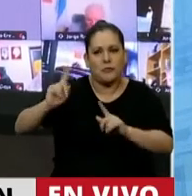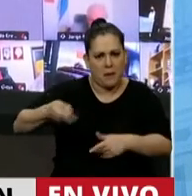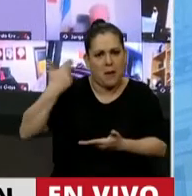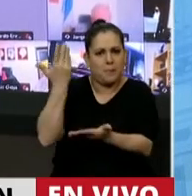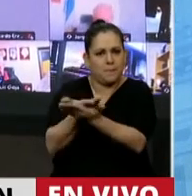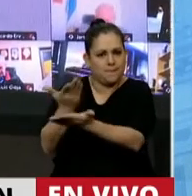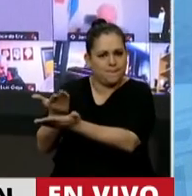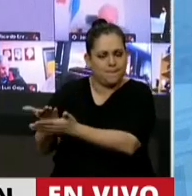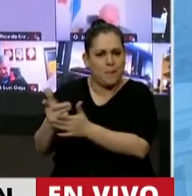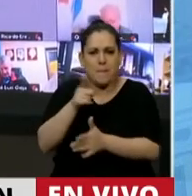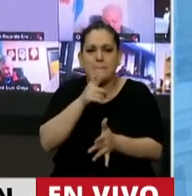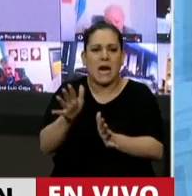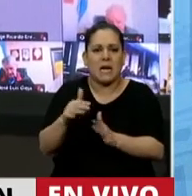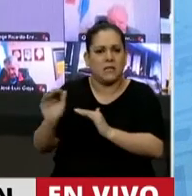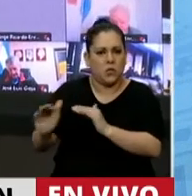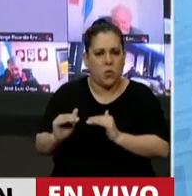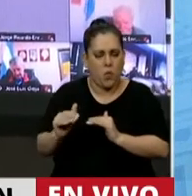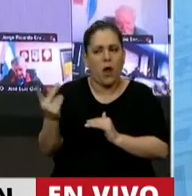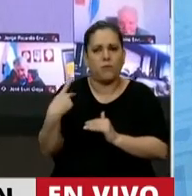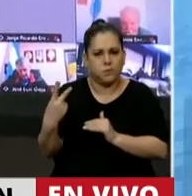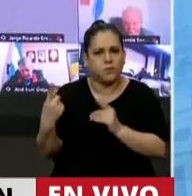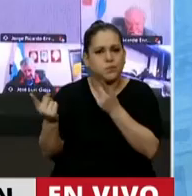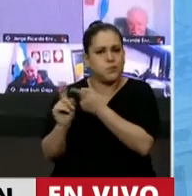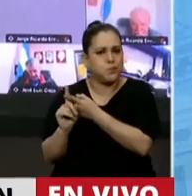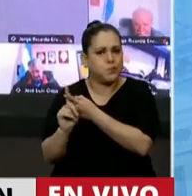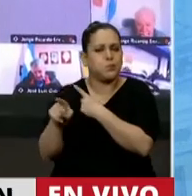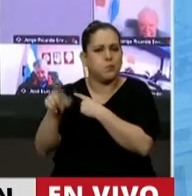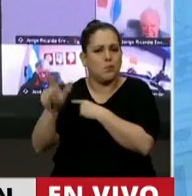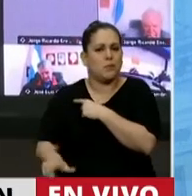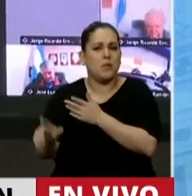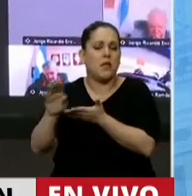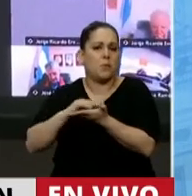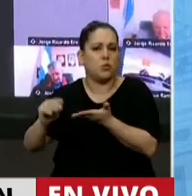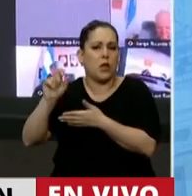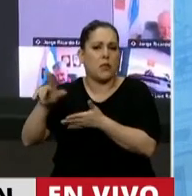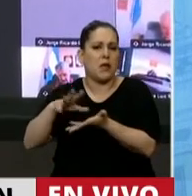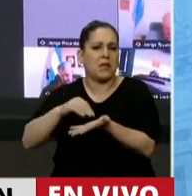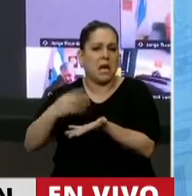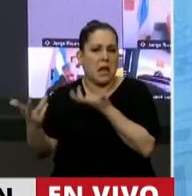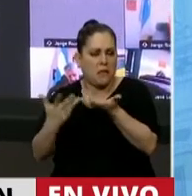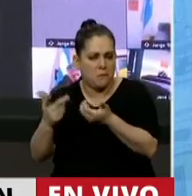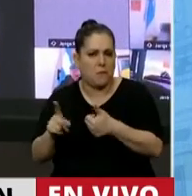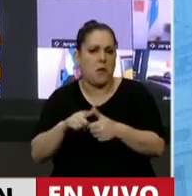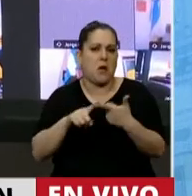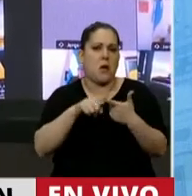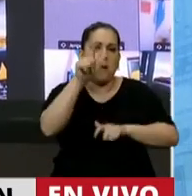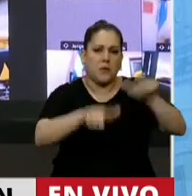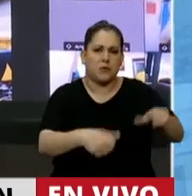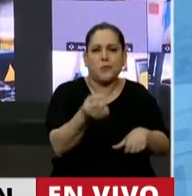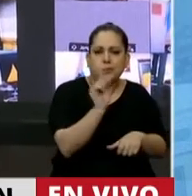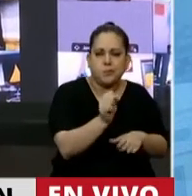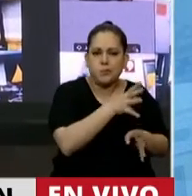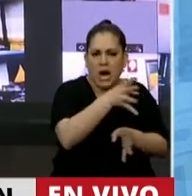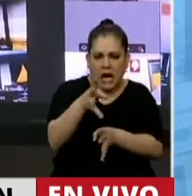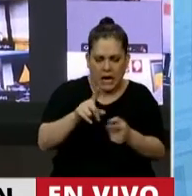presentado proyectos similares. Hemos tenido contacto con los diputados de Tierra del Fuego, hemos tenido contacto con los veteranos de guerras,